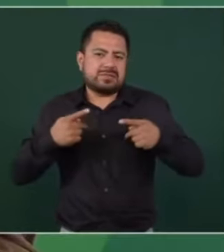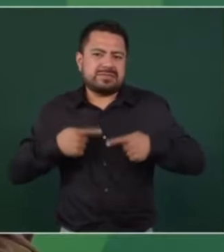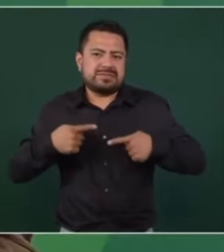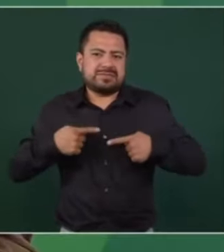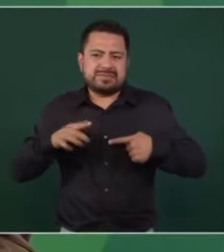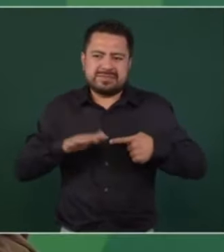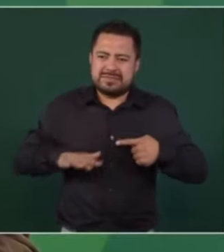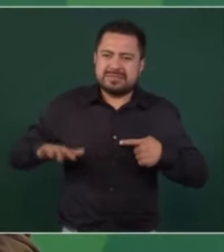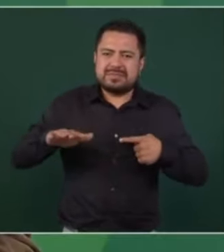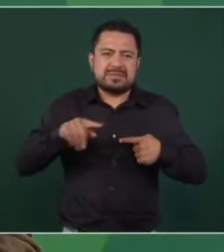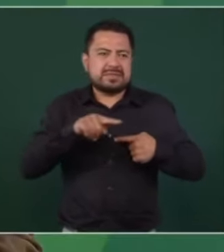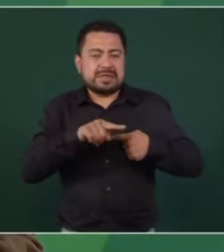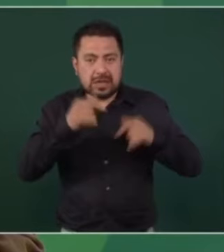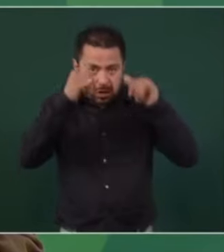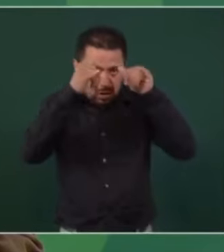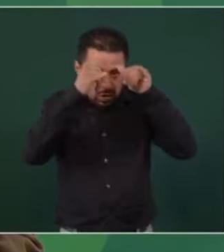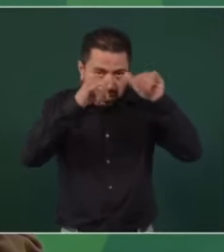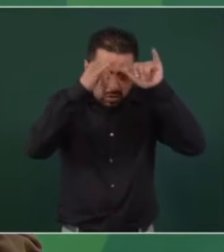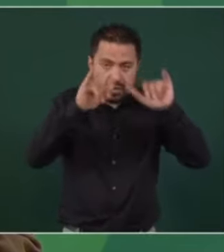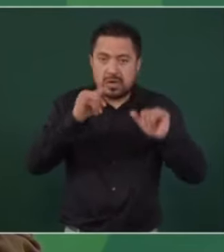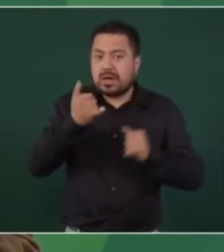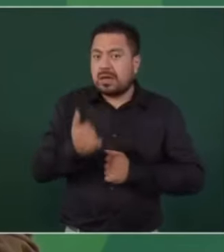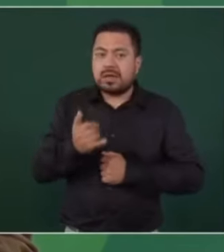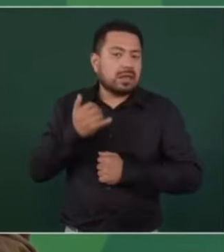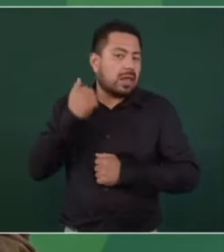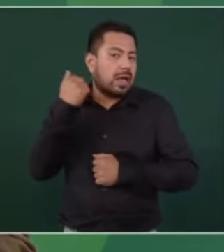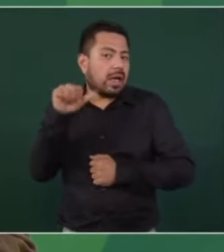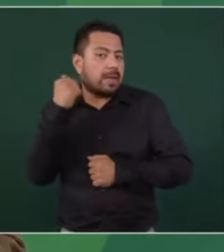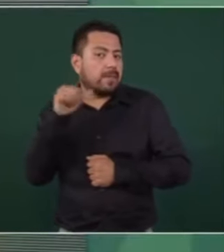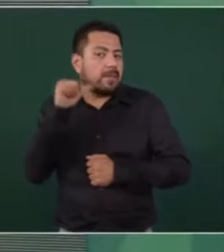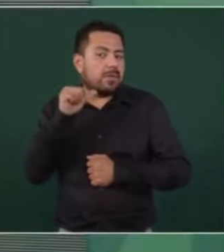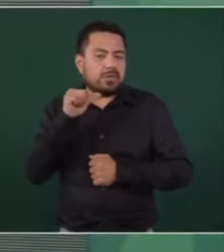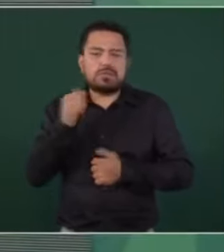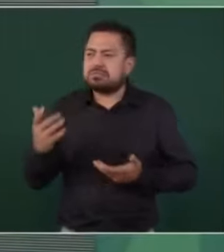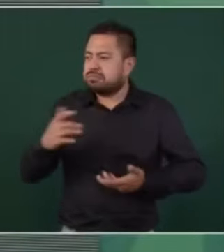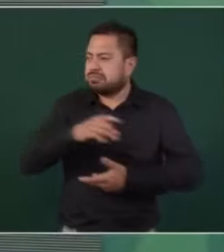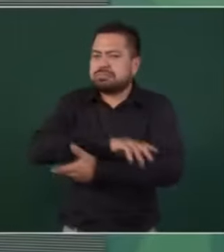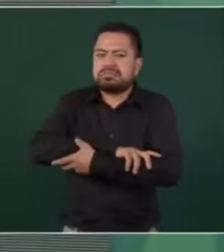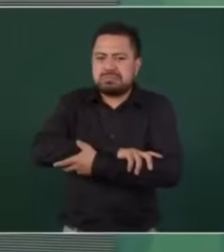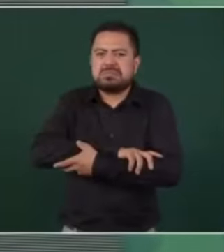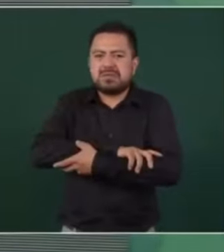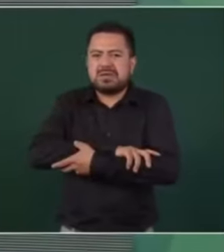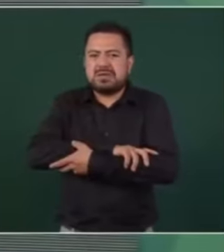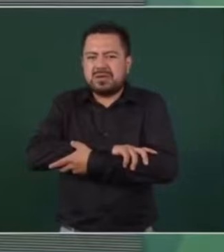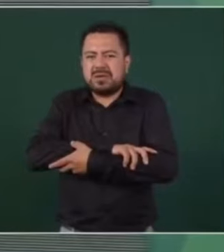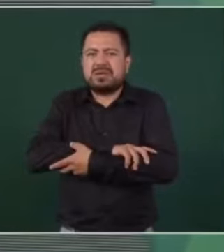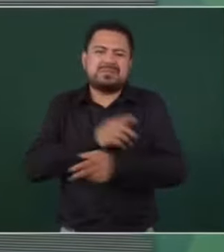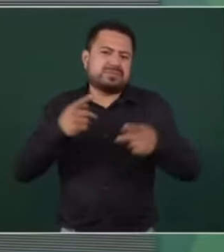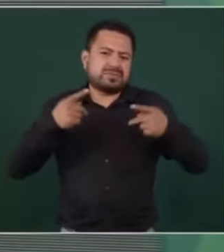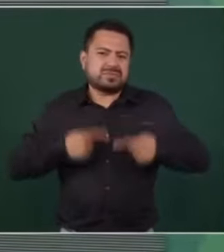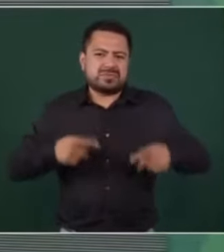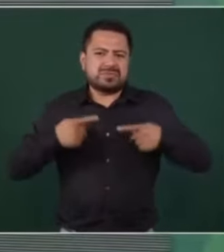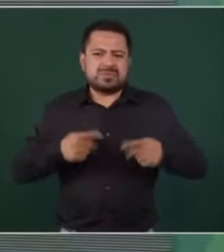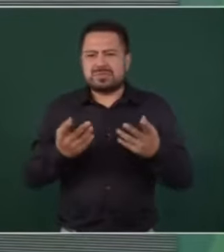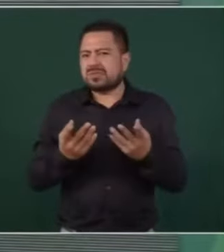de Coyuca y de Acapulco, la solidaridad de mucha gente